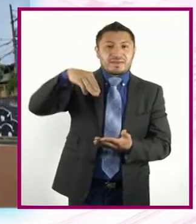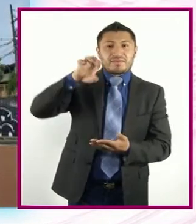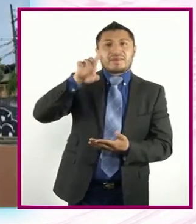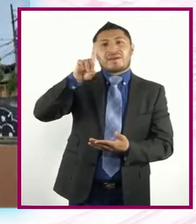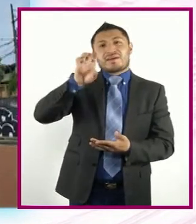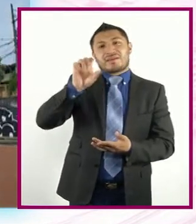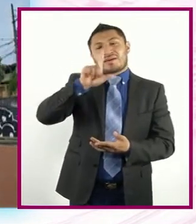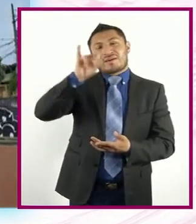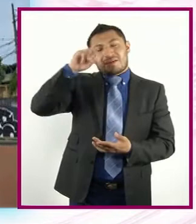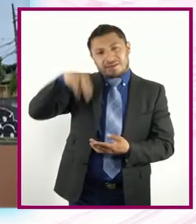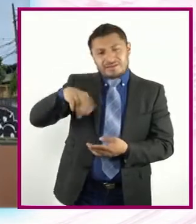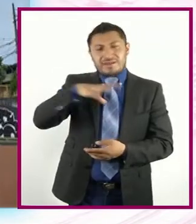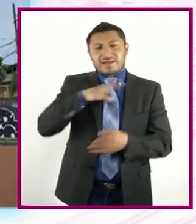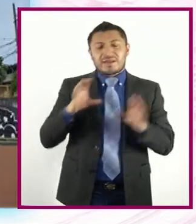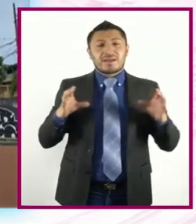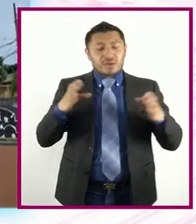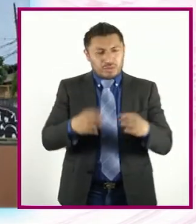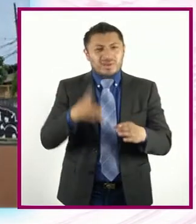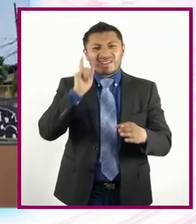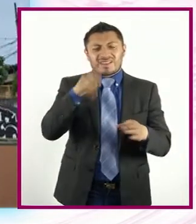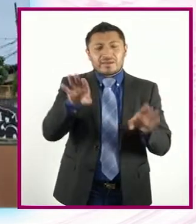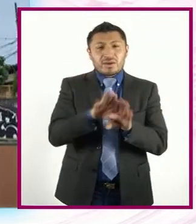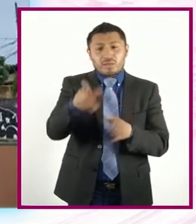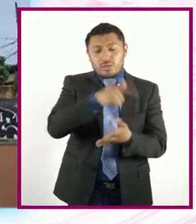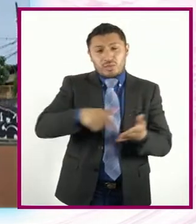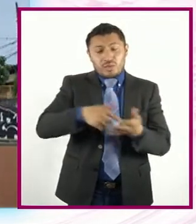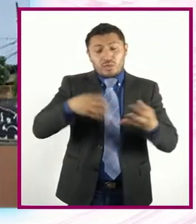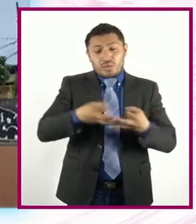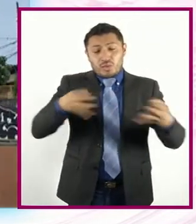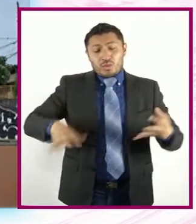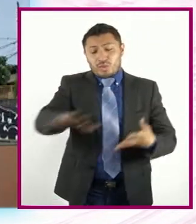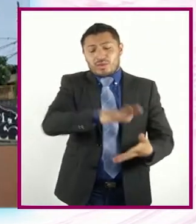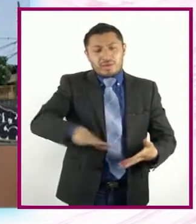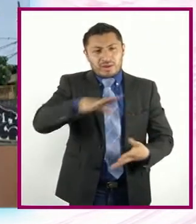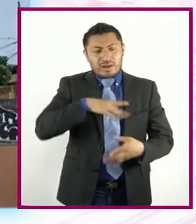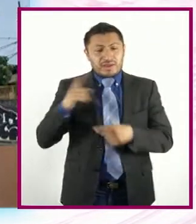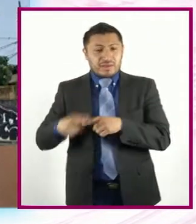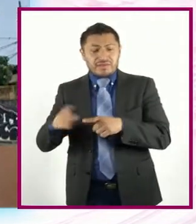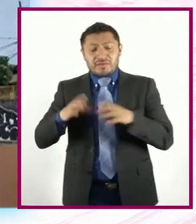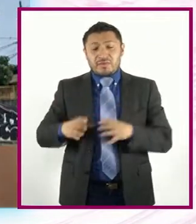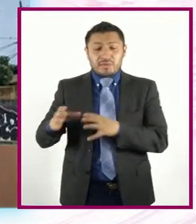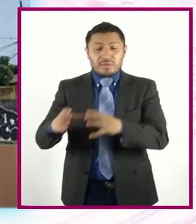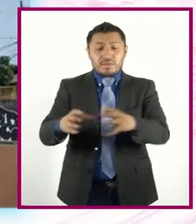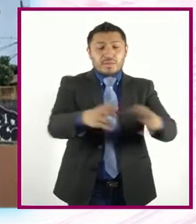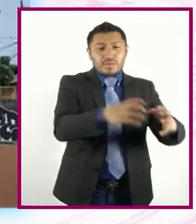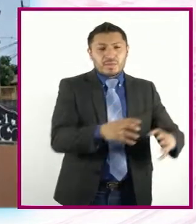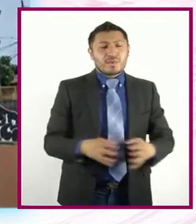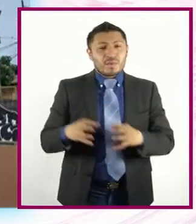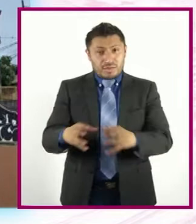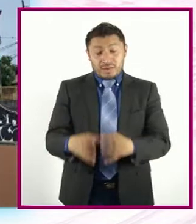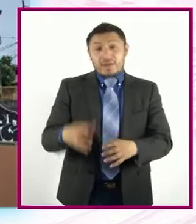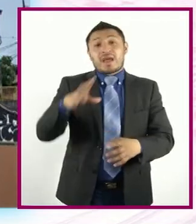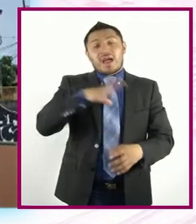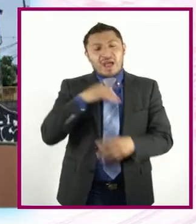Las comunas Son como unos Territorios Que integran Barrios Y pues Que son diversas Dentro de todo